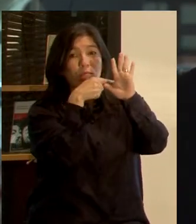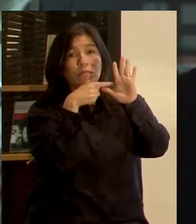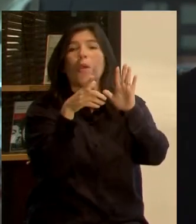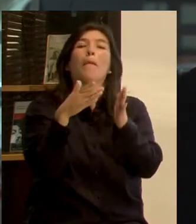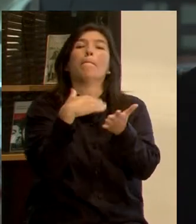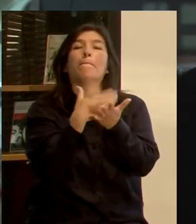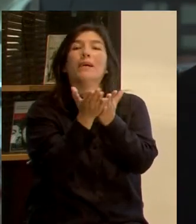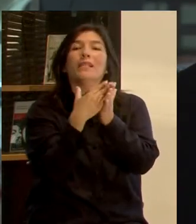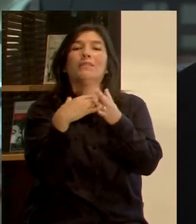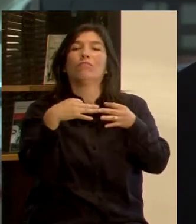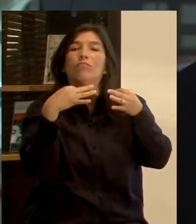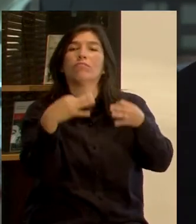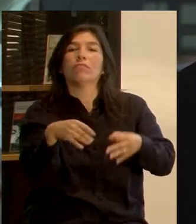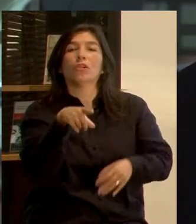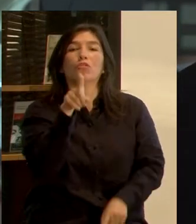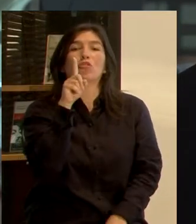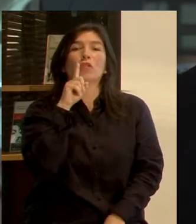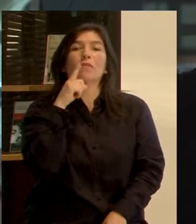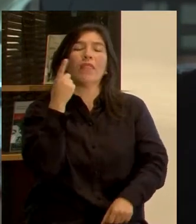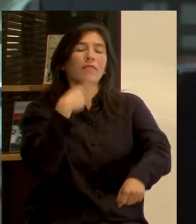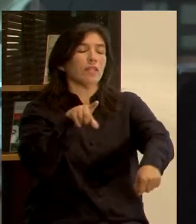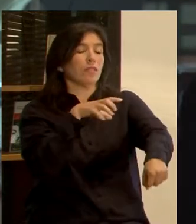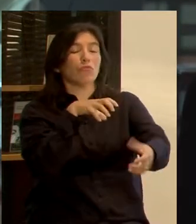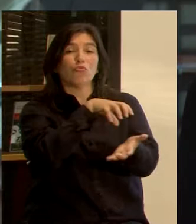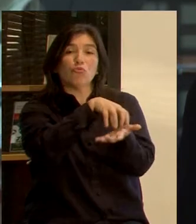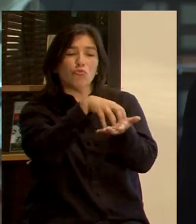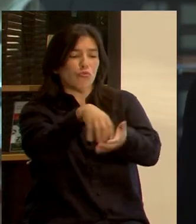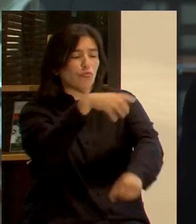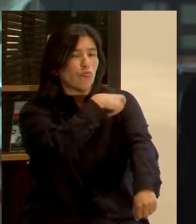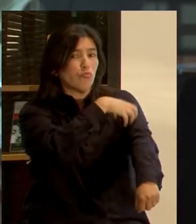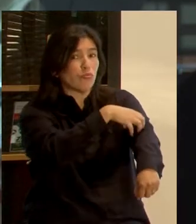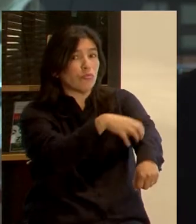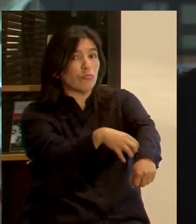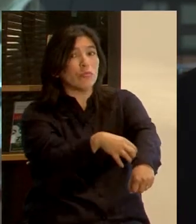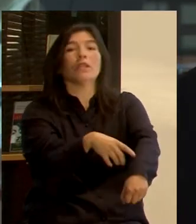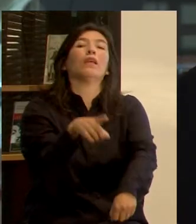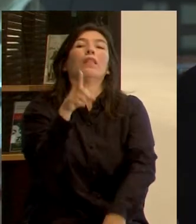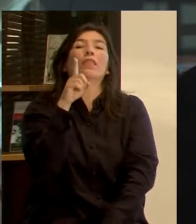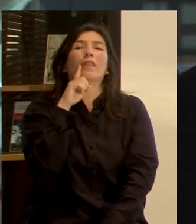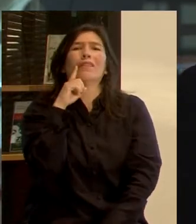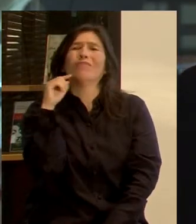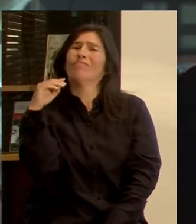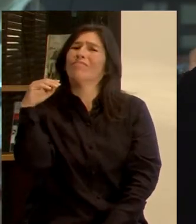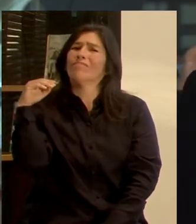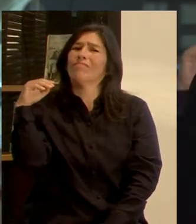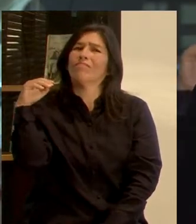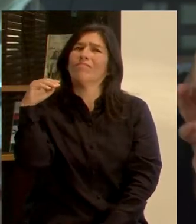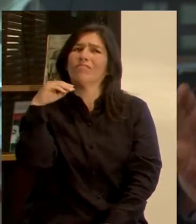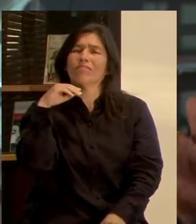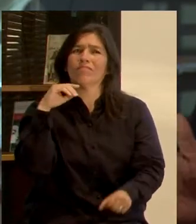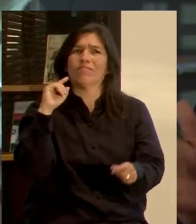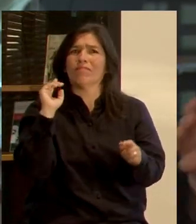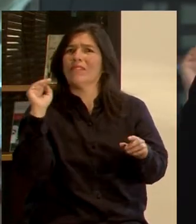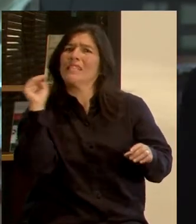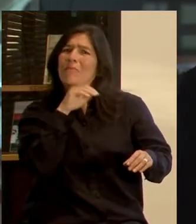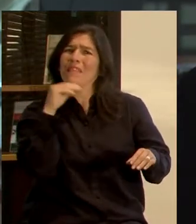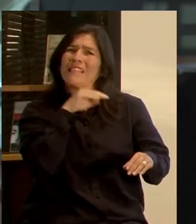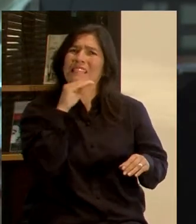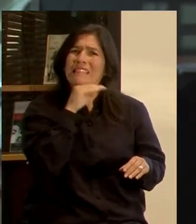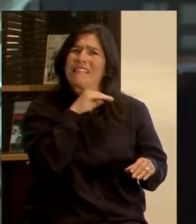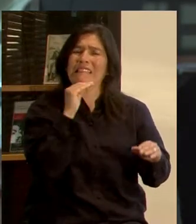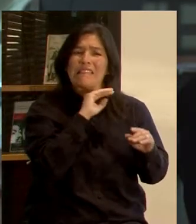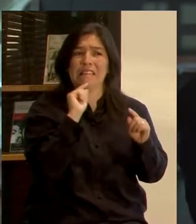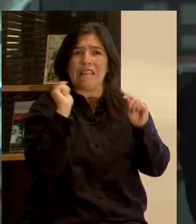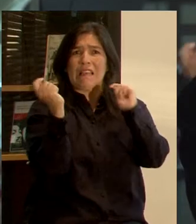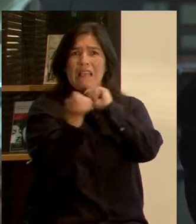de reguladores que tenemos en las distintas ciudades y comunas tienen una velocidad que no se condice con la velocidad del